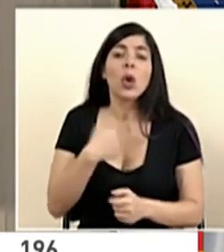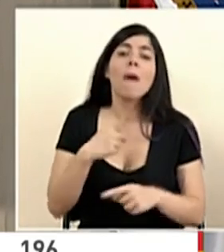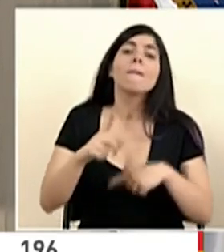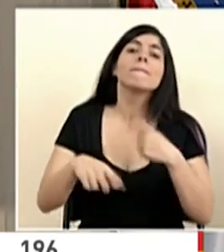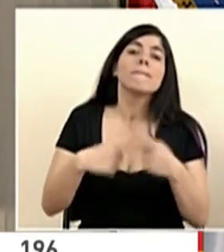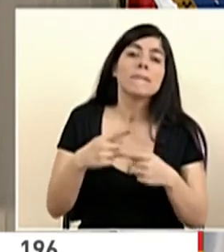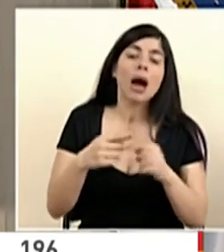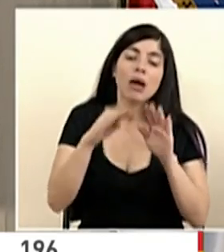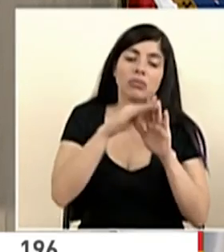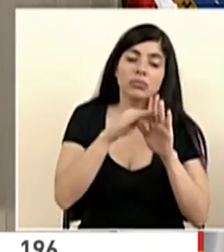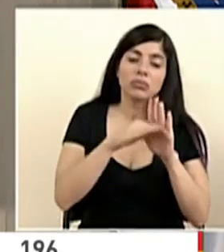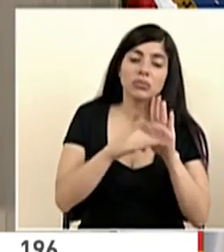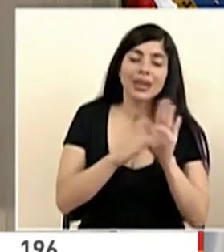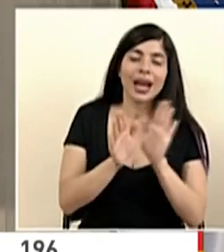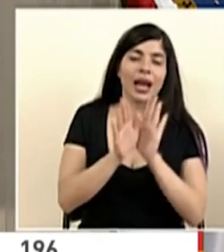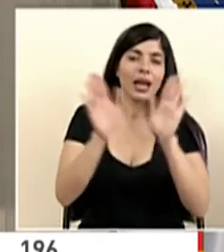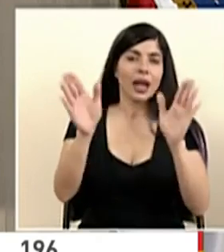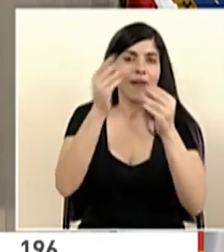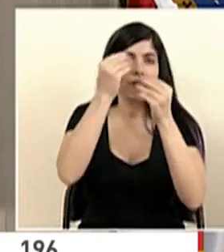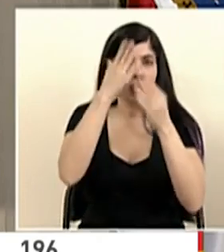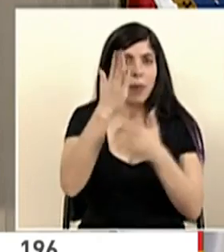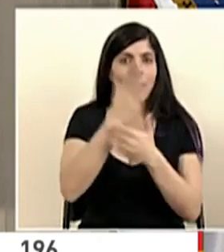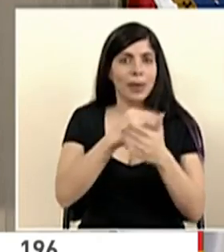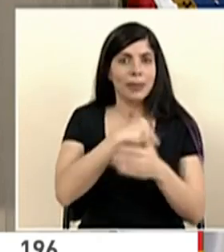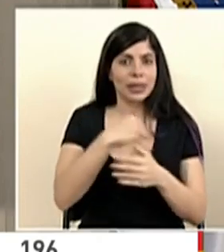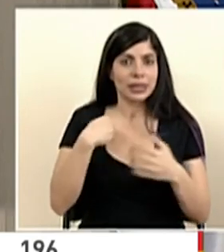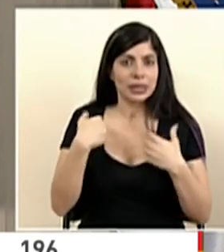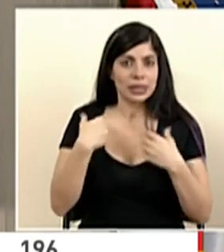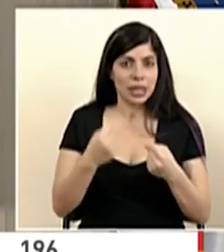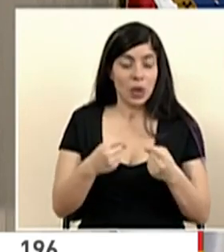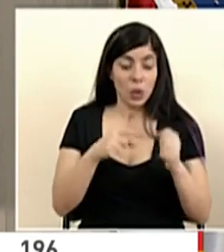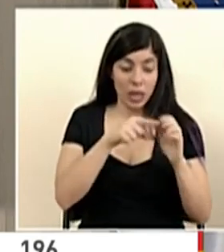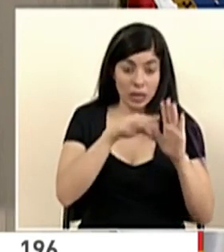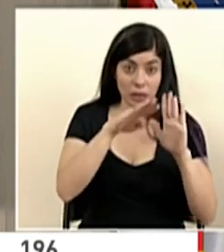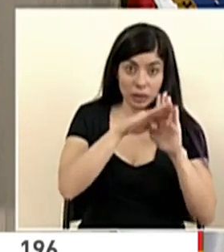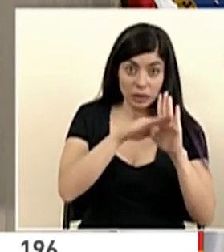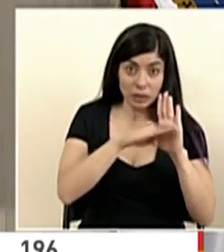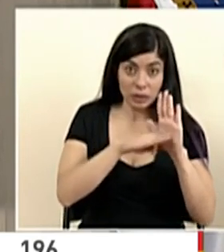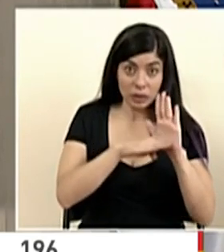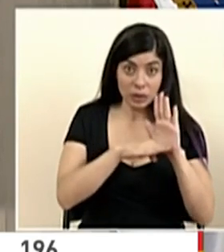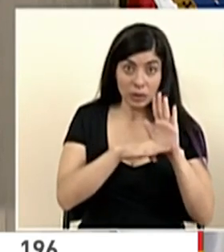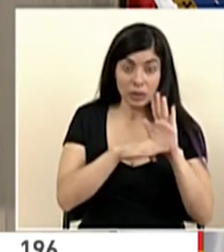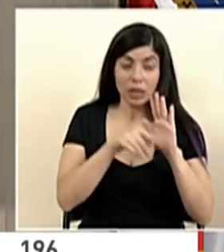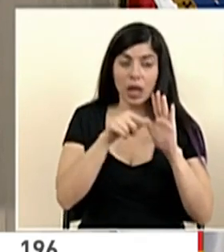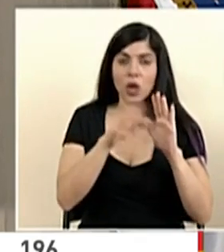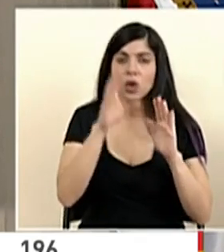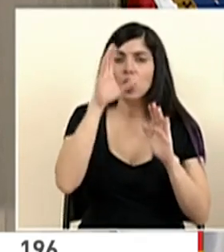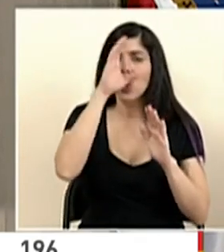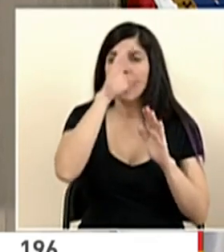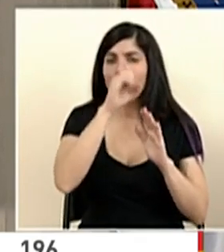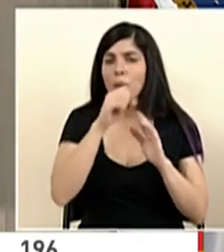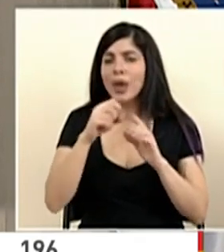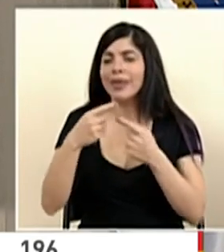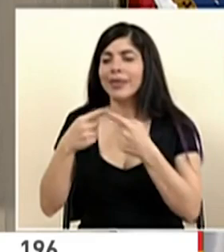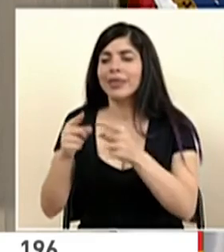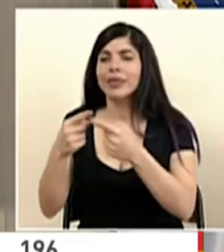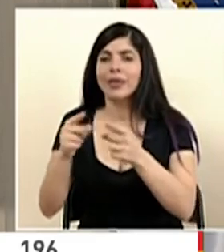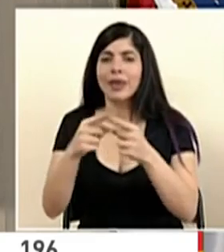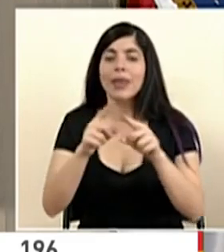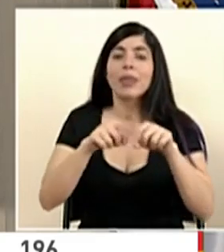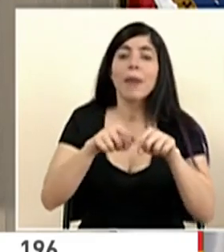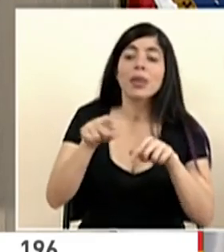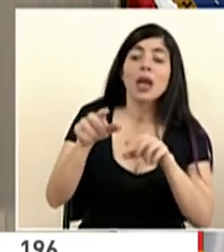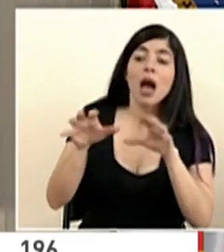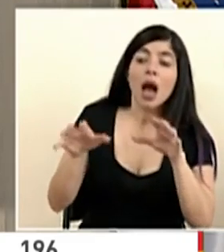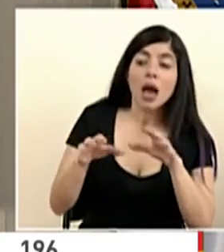lineamientos generales del Ministerio de Salud y con base en esos lineamientos que contemplan diferentes aspectos dependiendo del tipo de